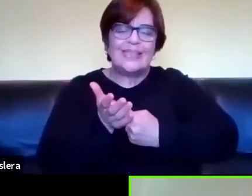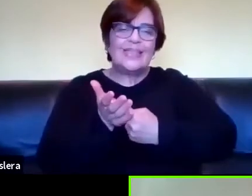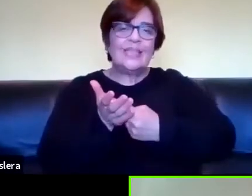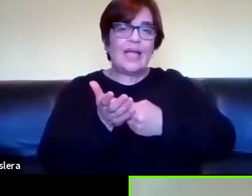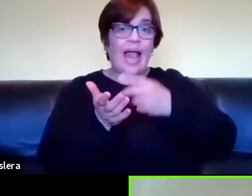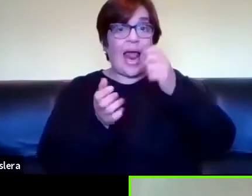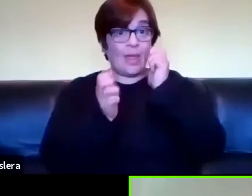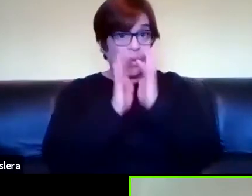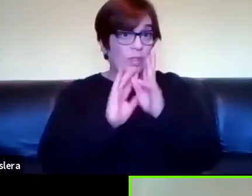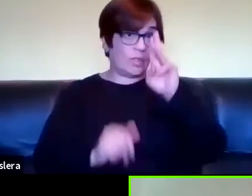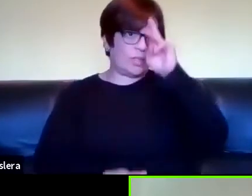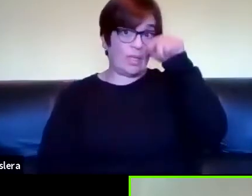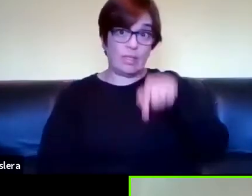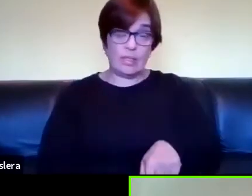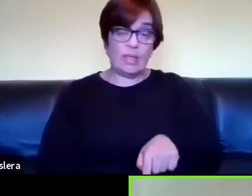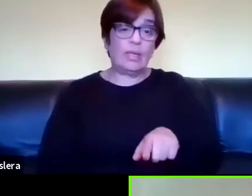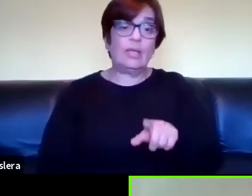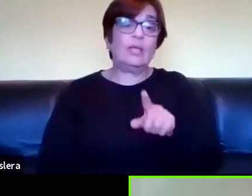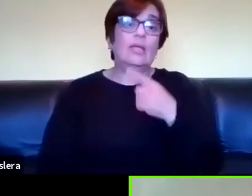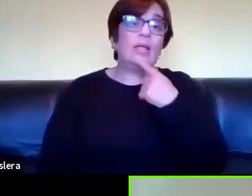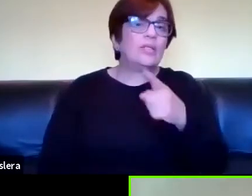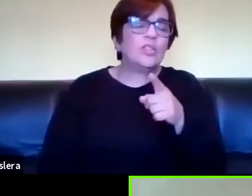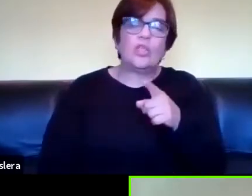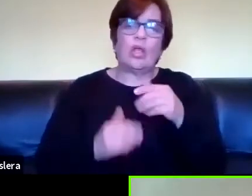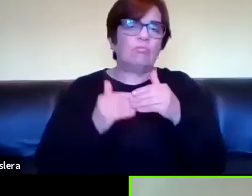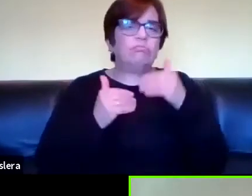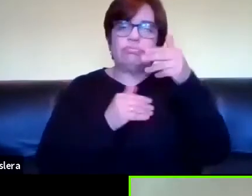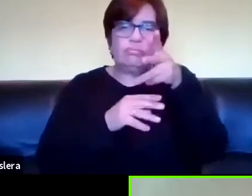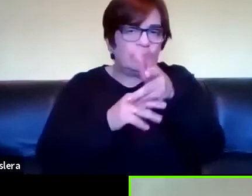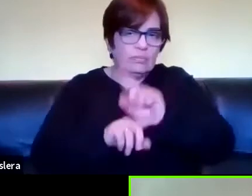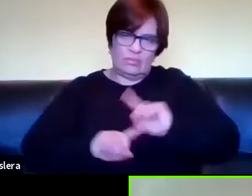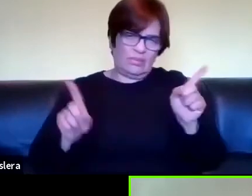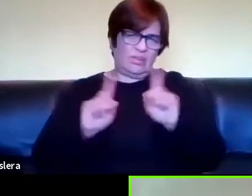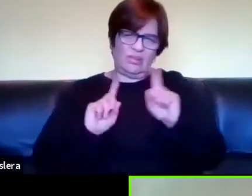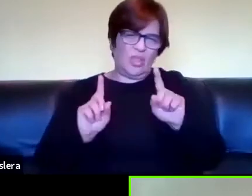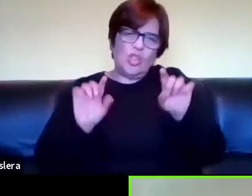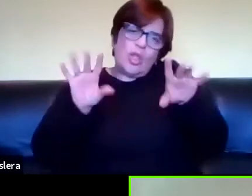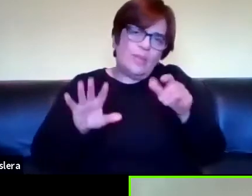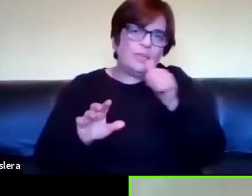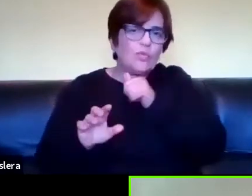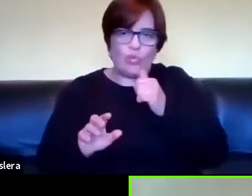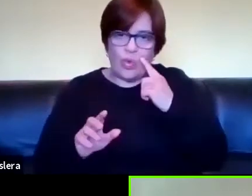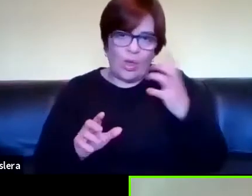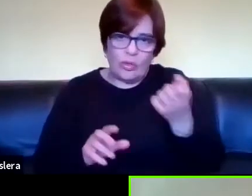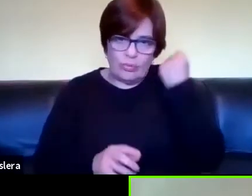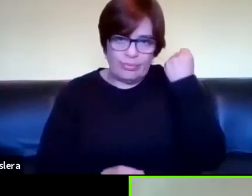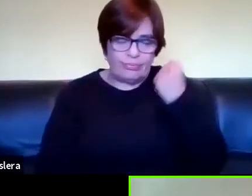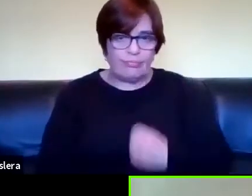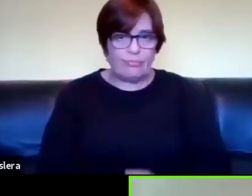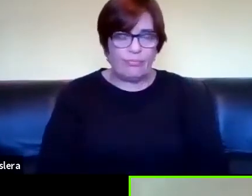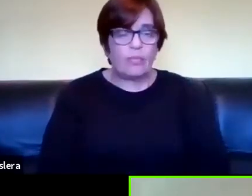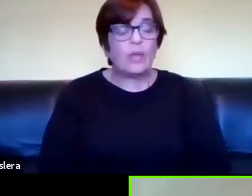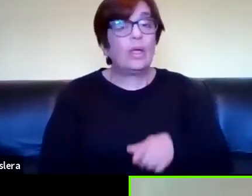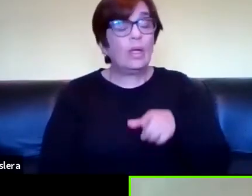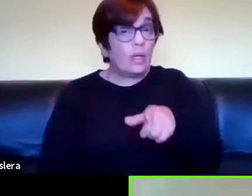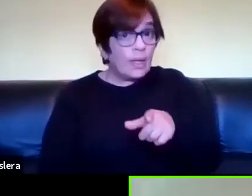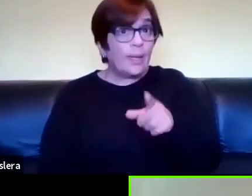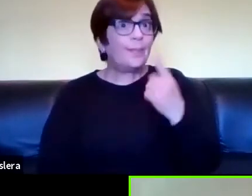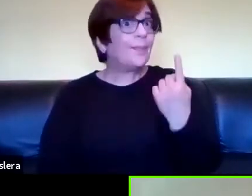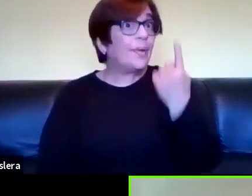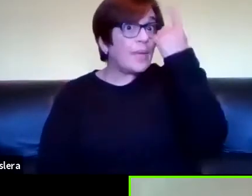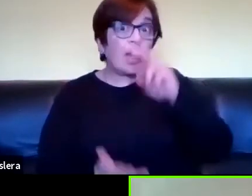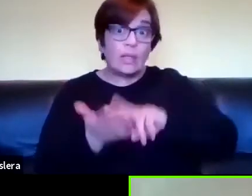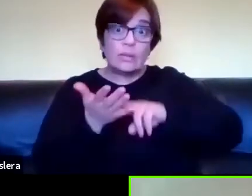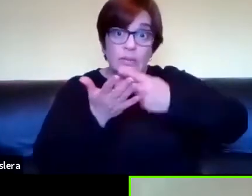señas uruguay ellos no hablan de textualidad diferida ellos simplemente resolvieron el problema y son las primeras